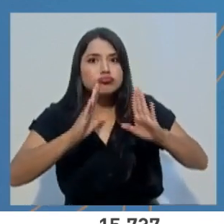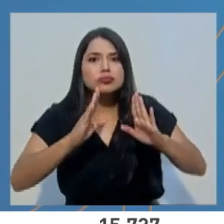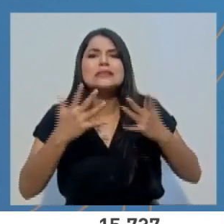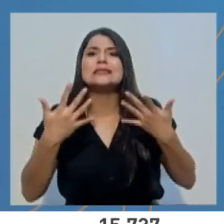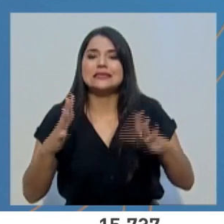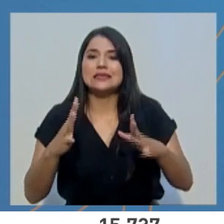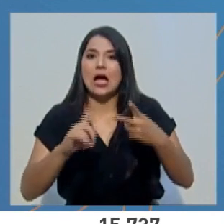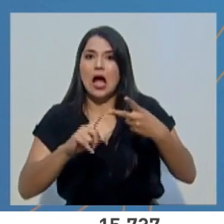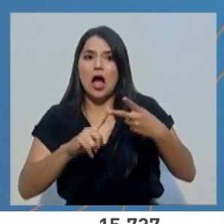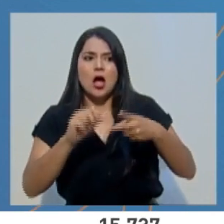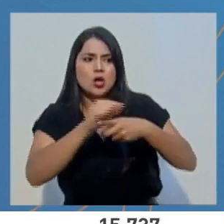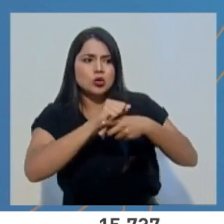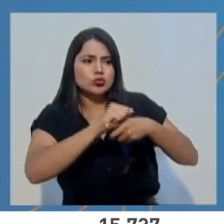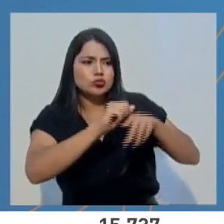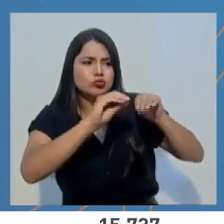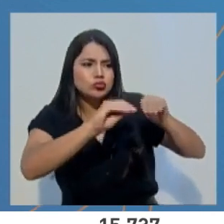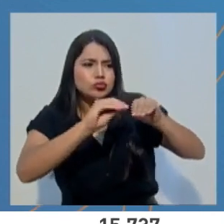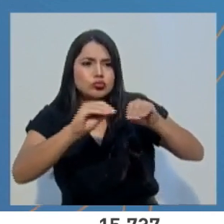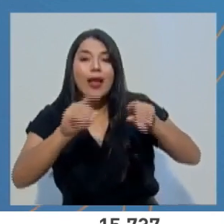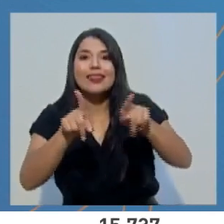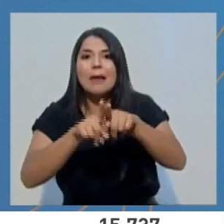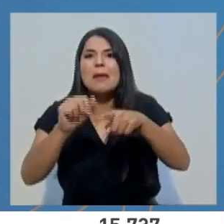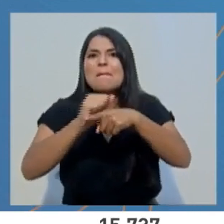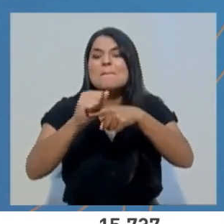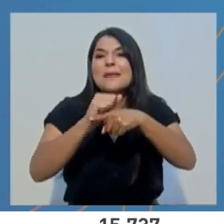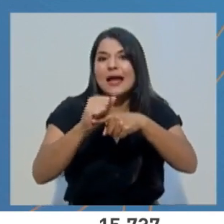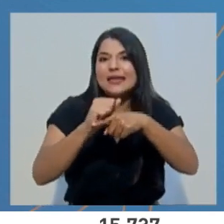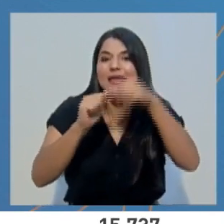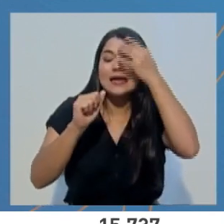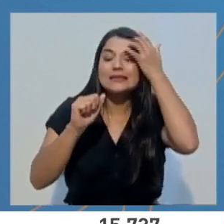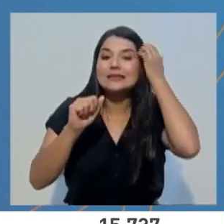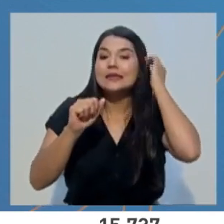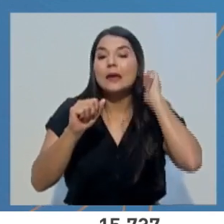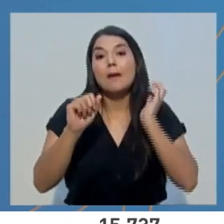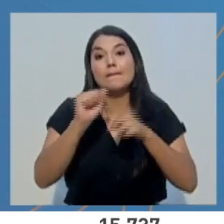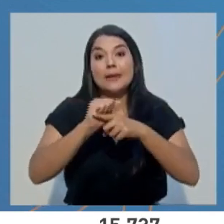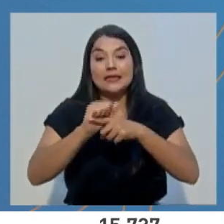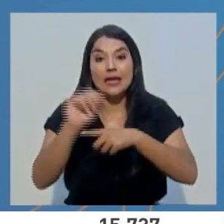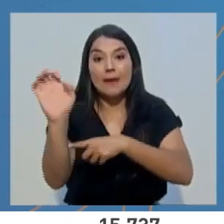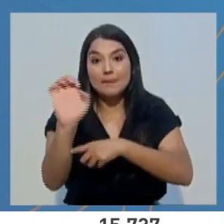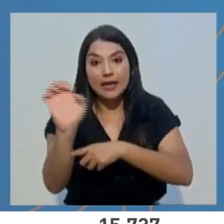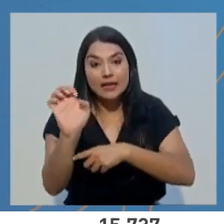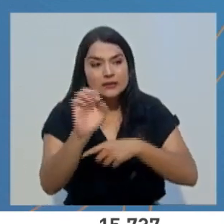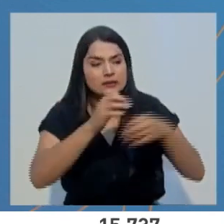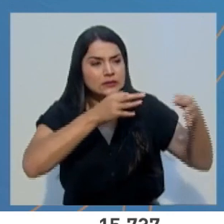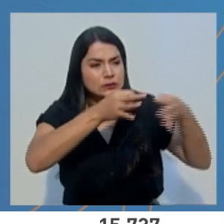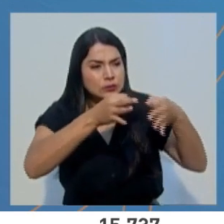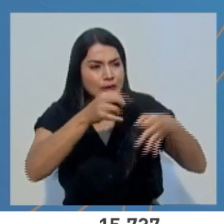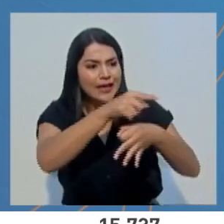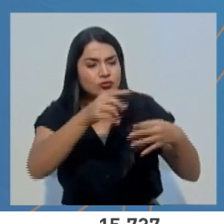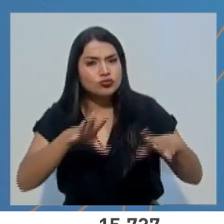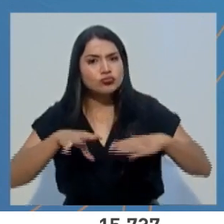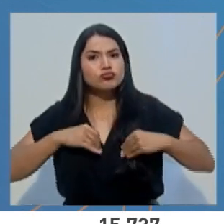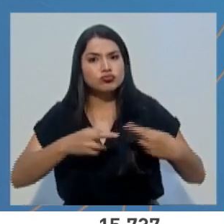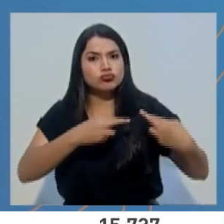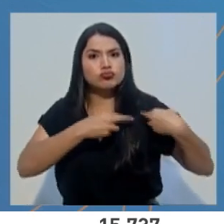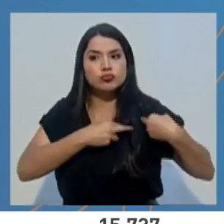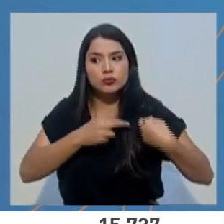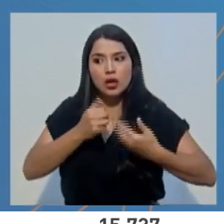capacitado y ejecutado simulaciones dirigidas a todos los equipos locales y regionales que conducen la respuesta.